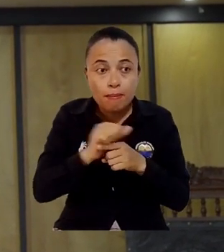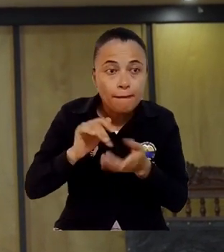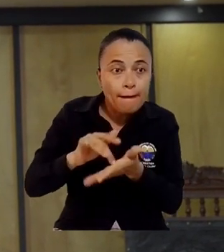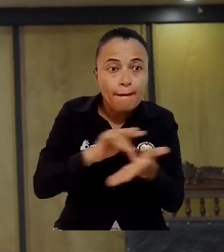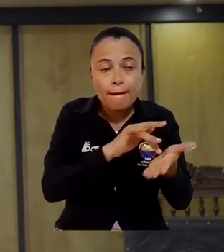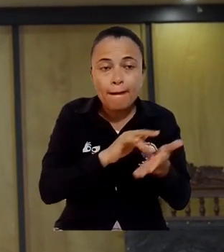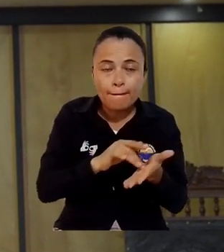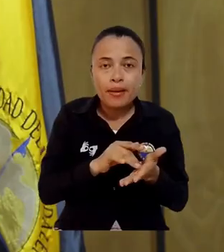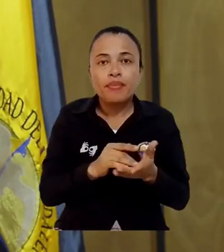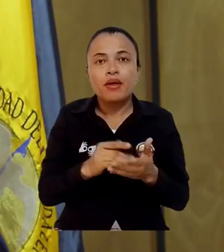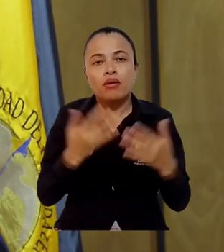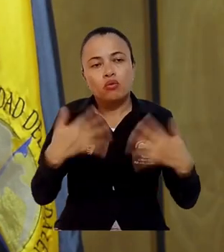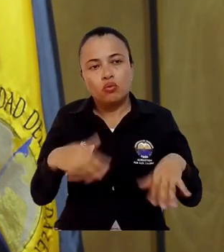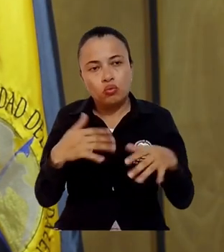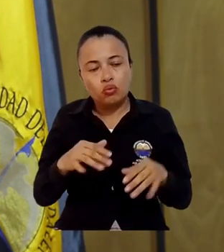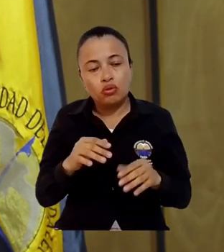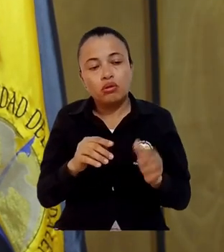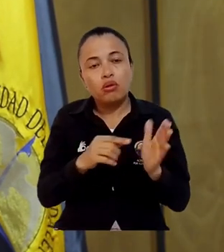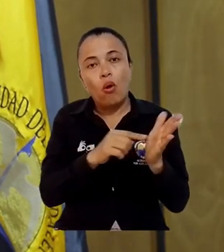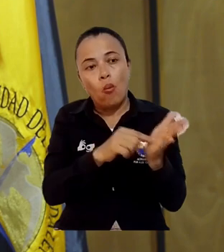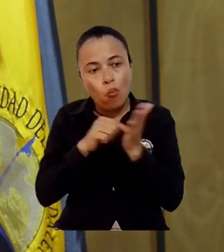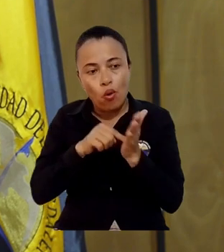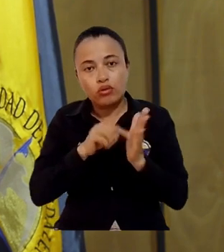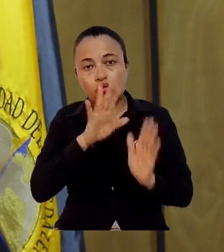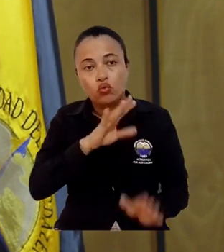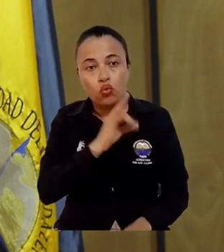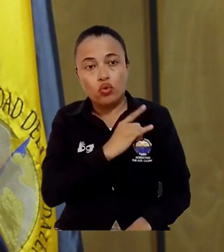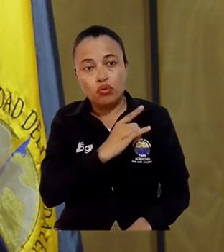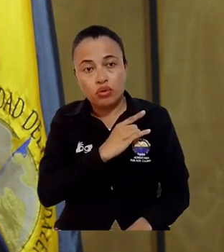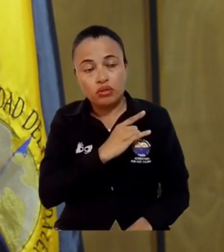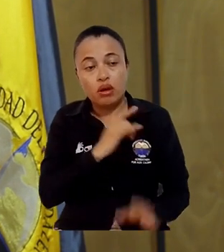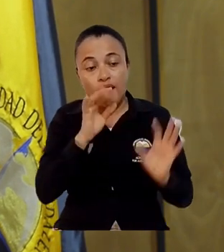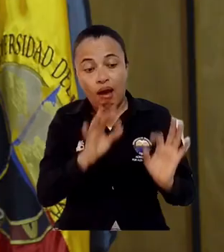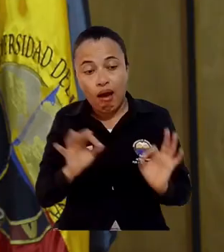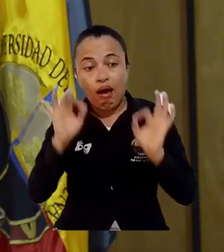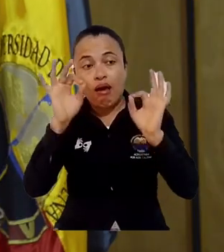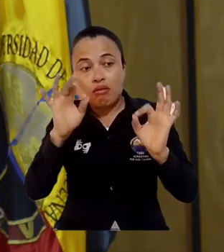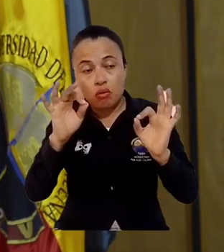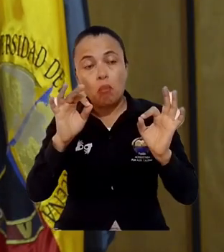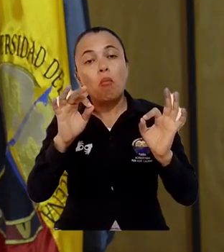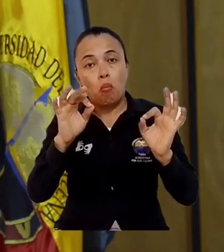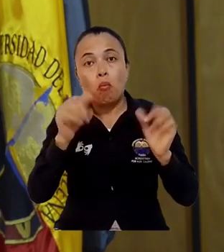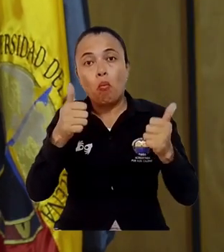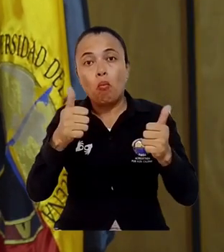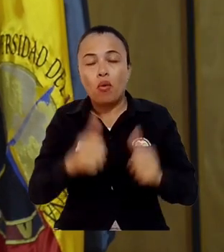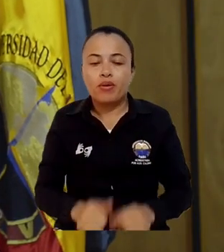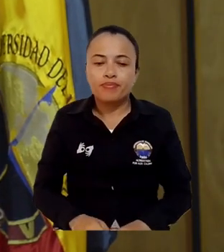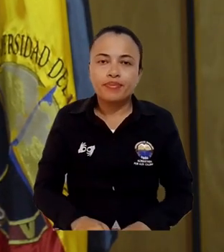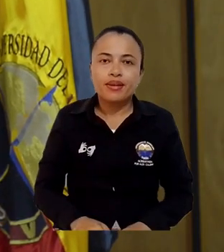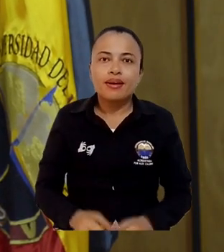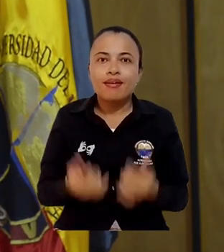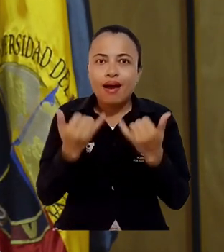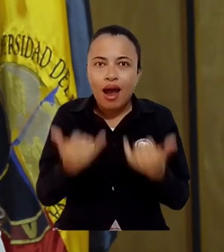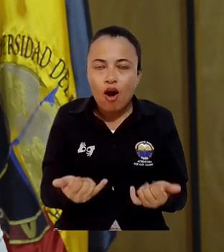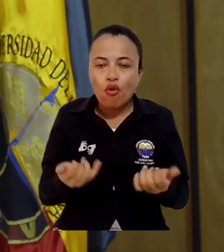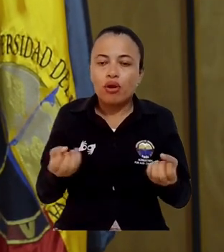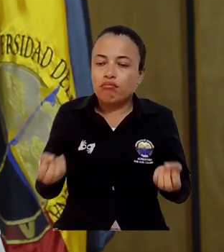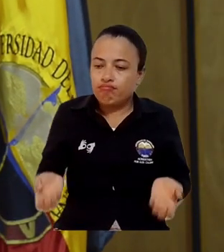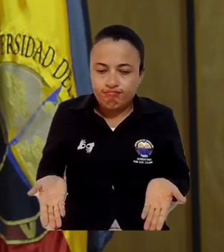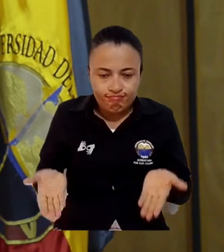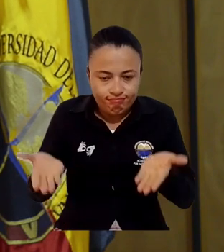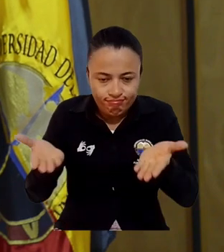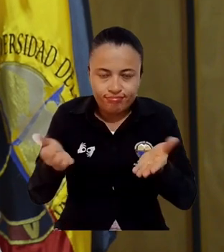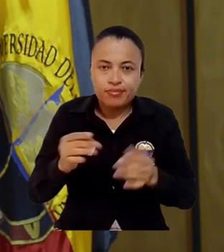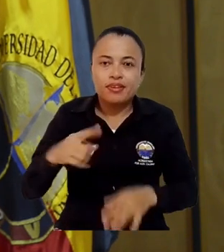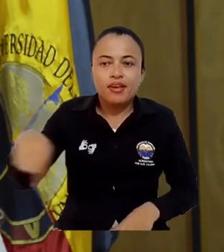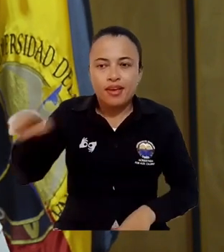de una universidad que es muy buena ya que su programa está acreditado. Es el momento en donde los dejamos ir y